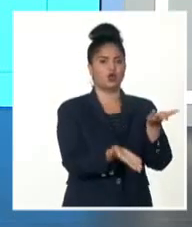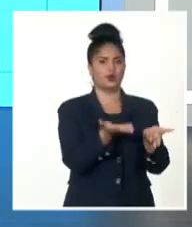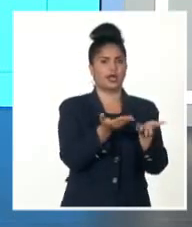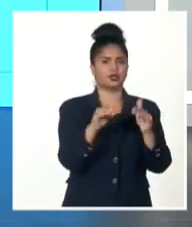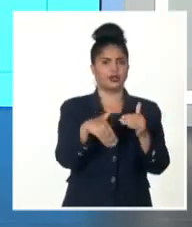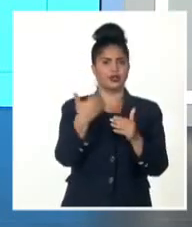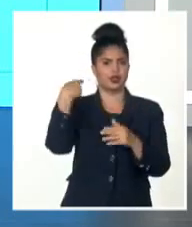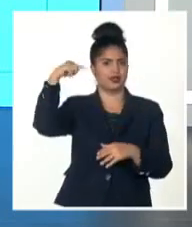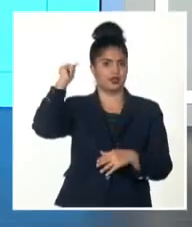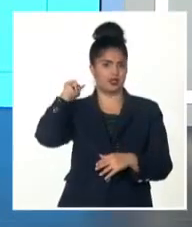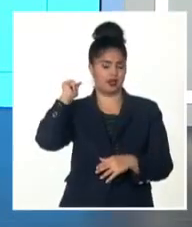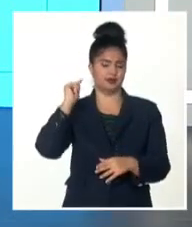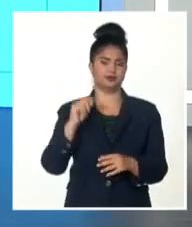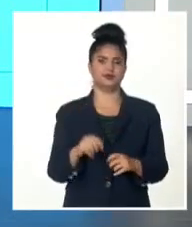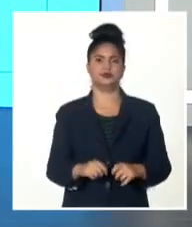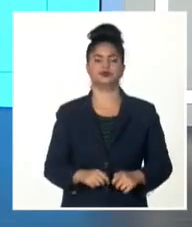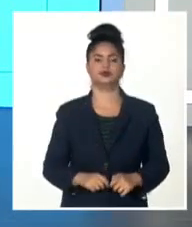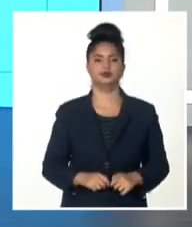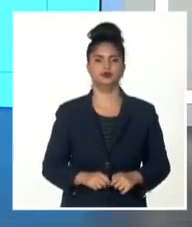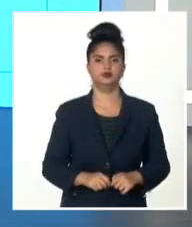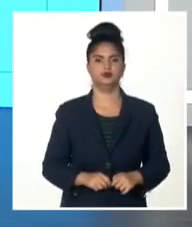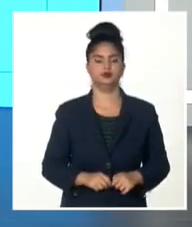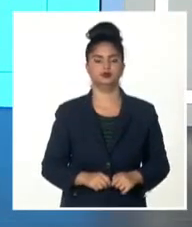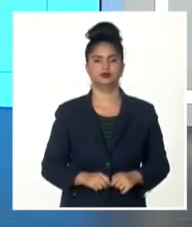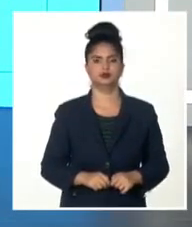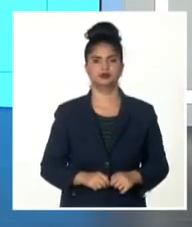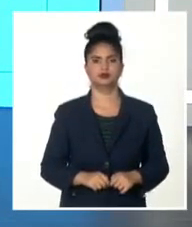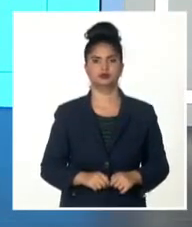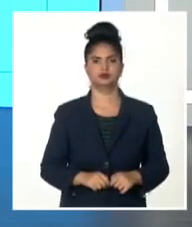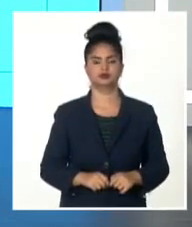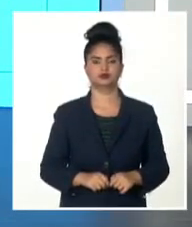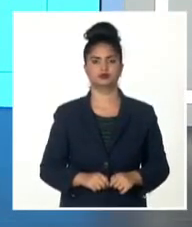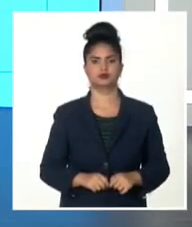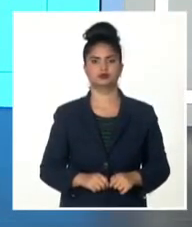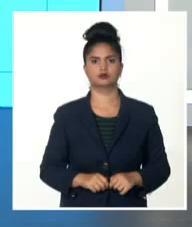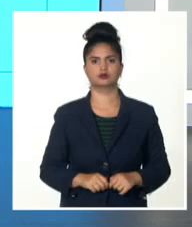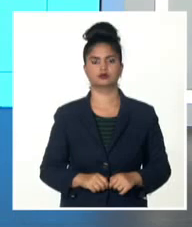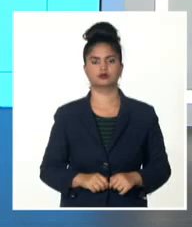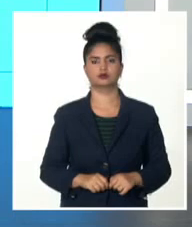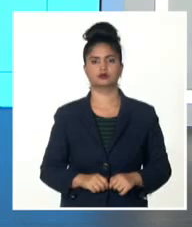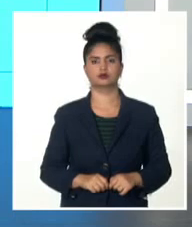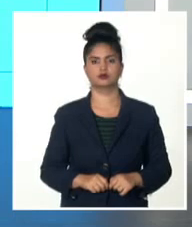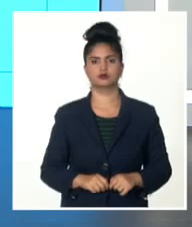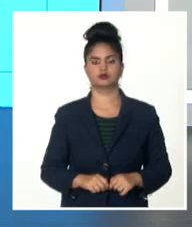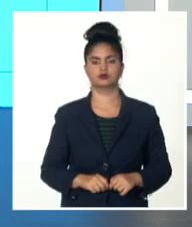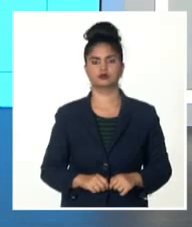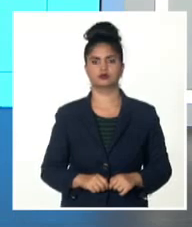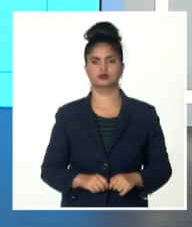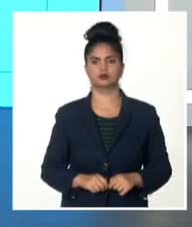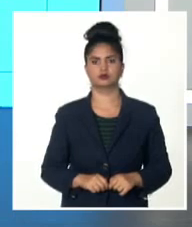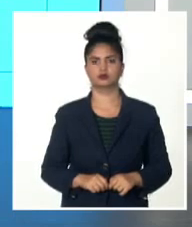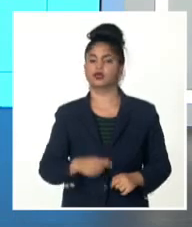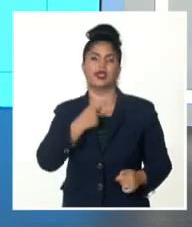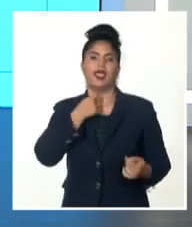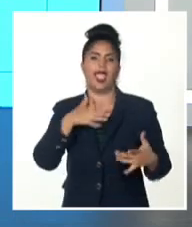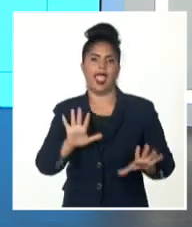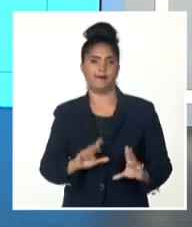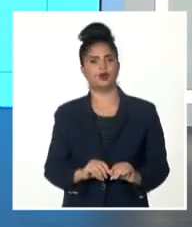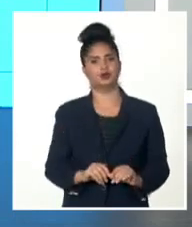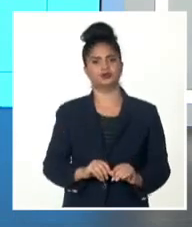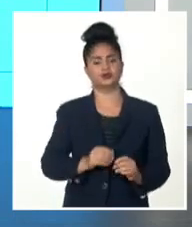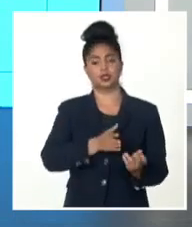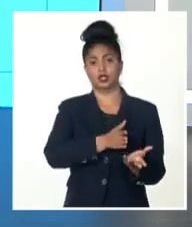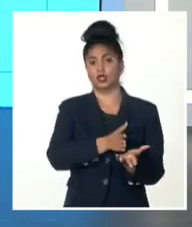lo cruzaban en la noche por la zona norte del Mar Caribe. ¿Qué va a ocurrir? Pues si este sistema se mantiene como un